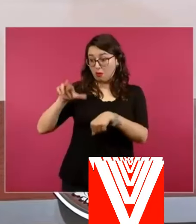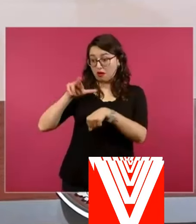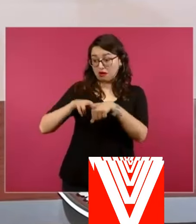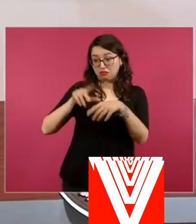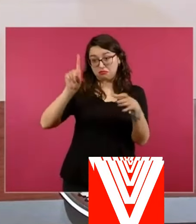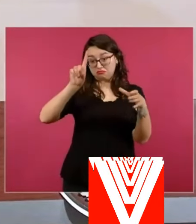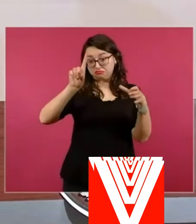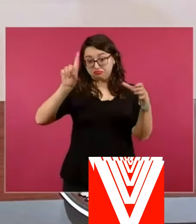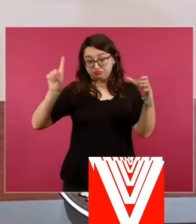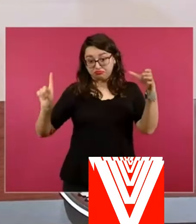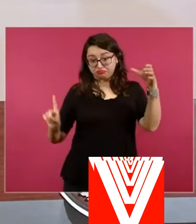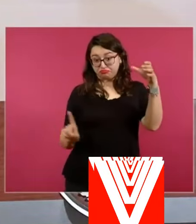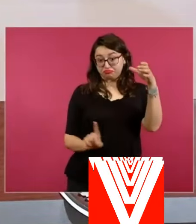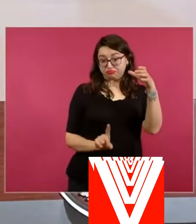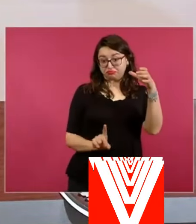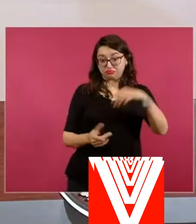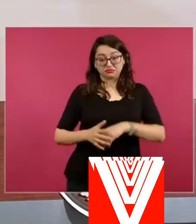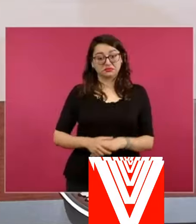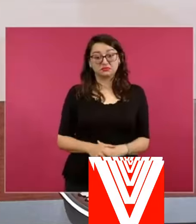para decirlo claro,